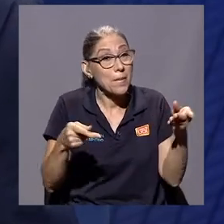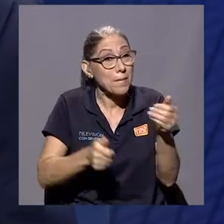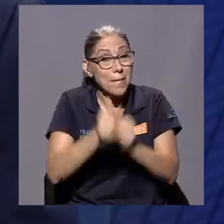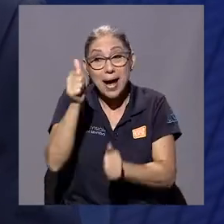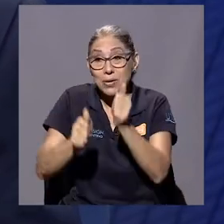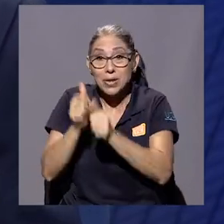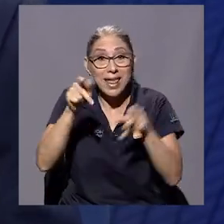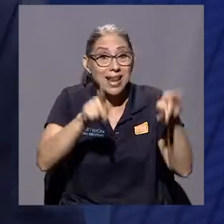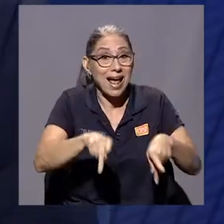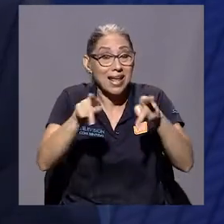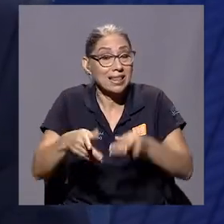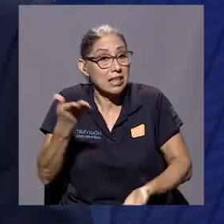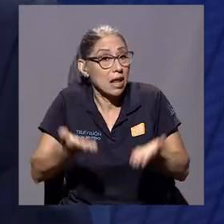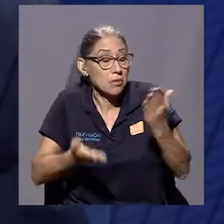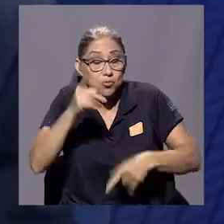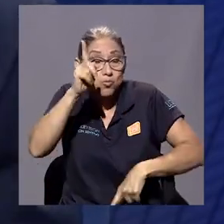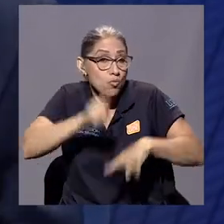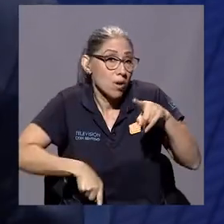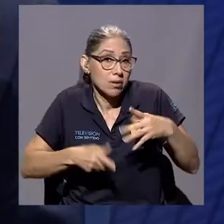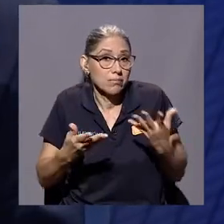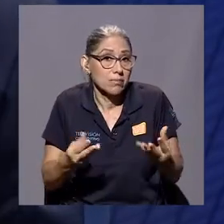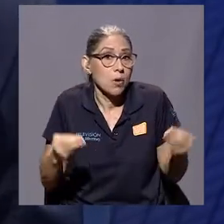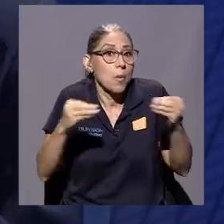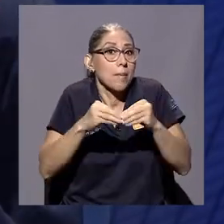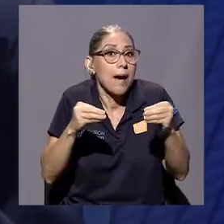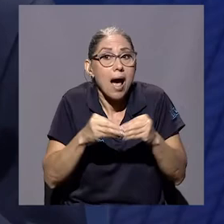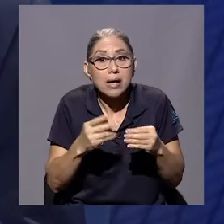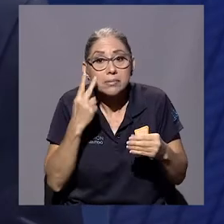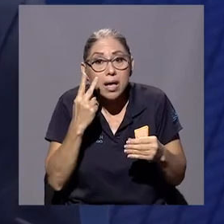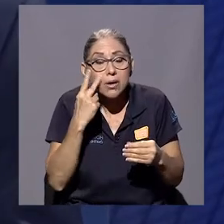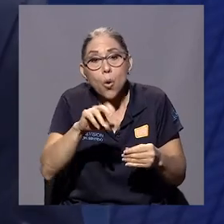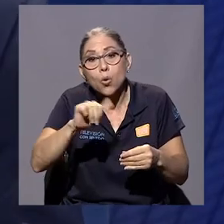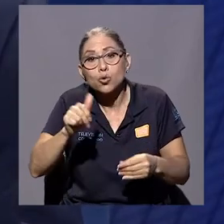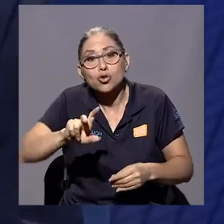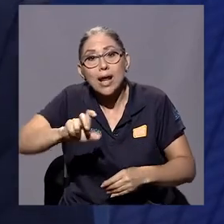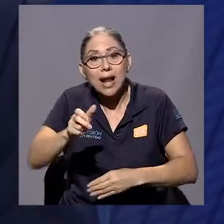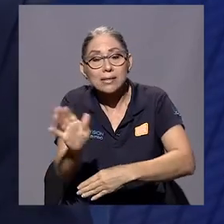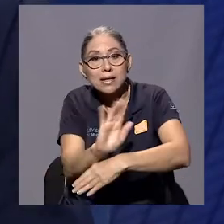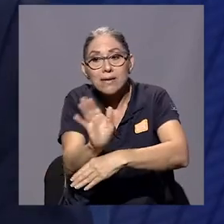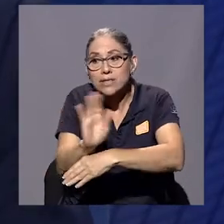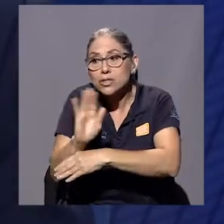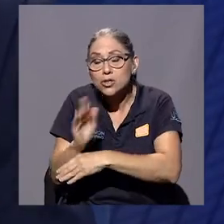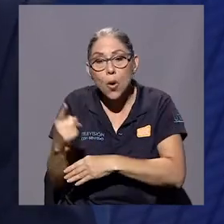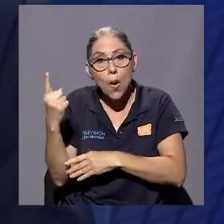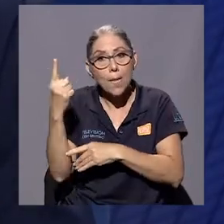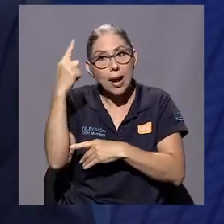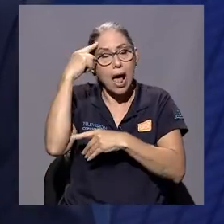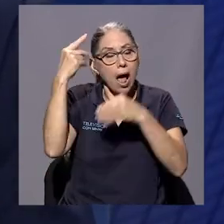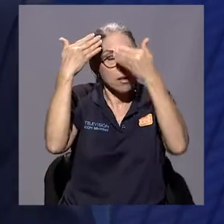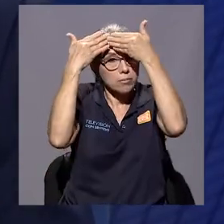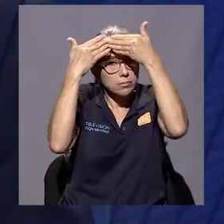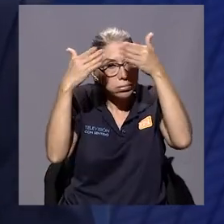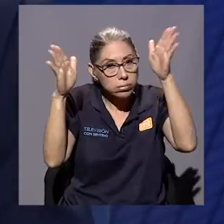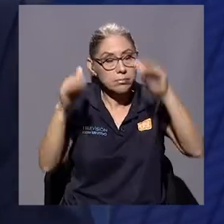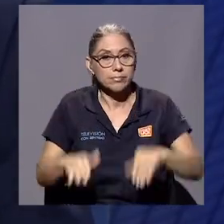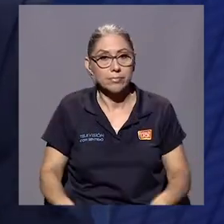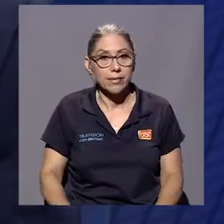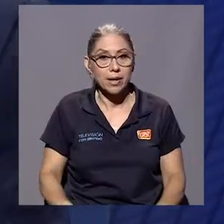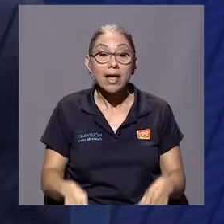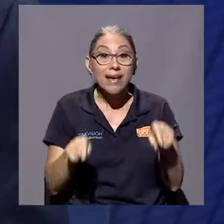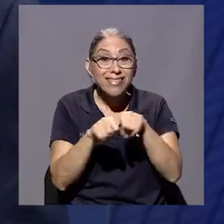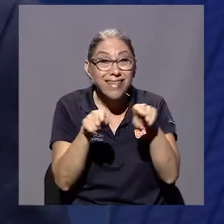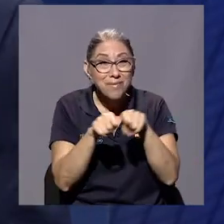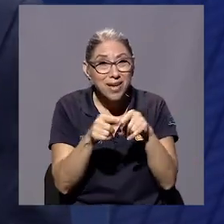quizá no tiene esas posibilidades de ampliar un poco el horizonte. Y también en